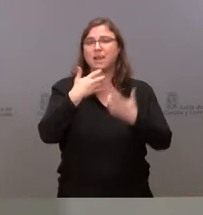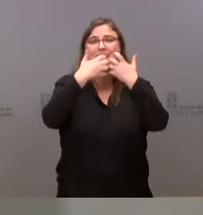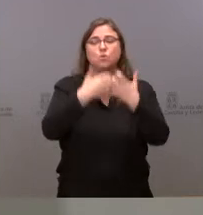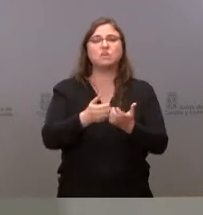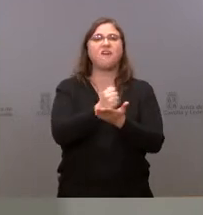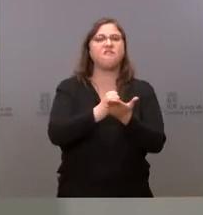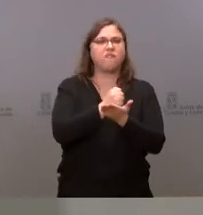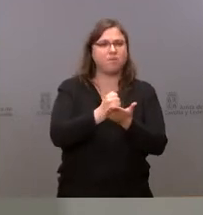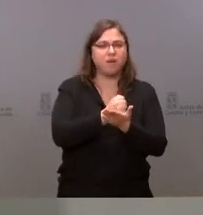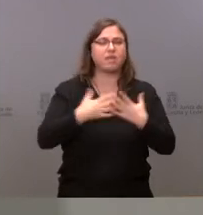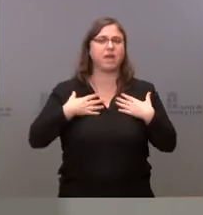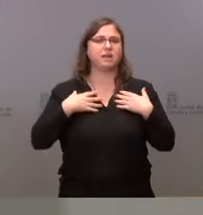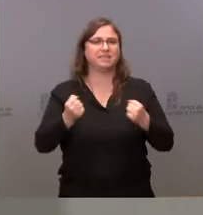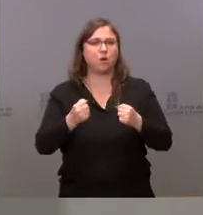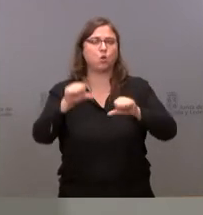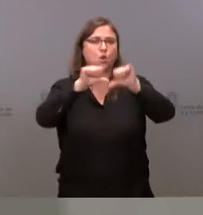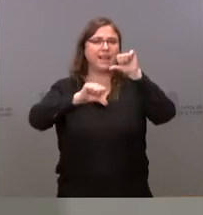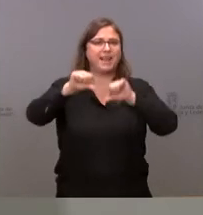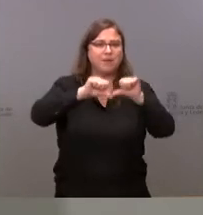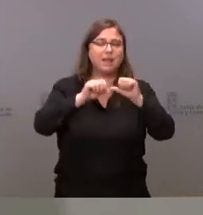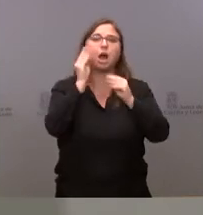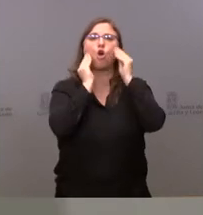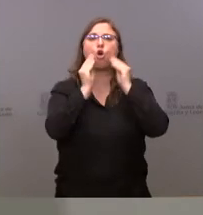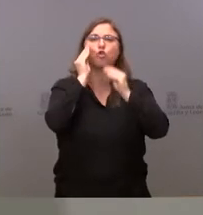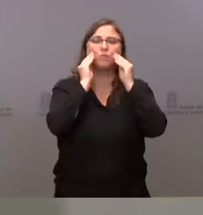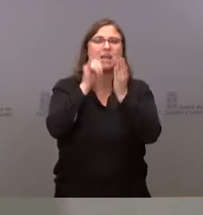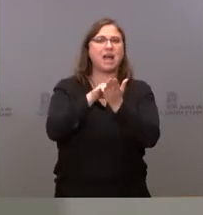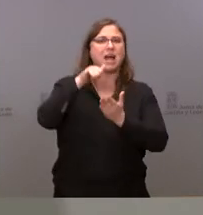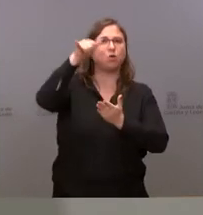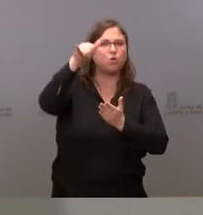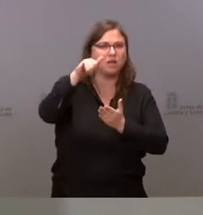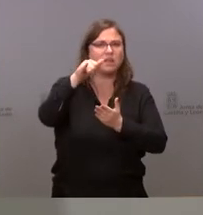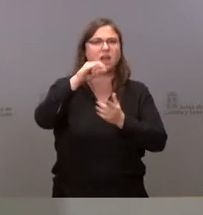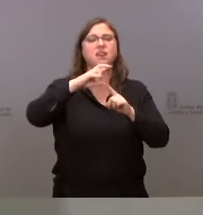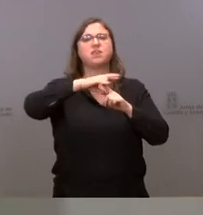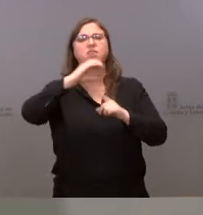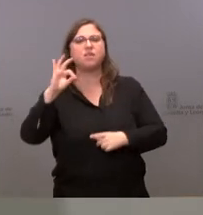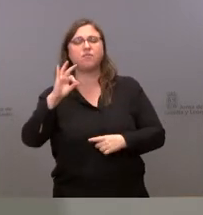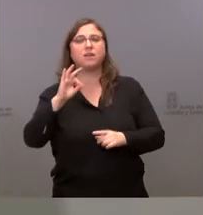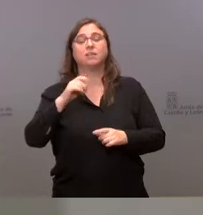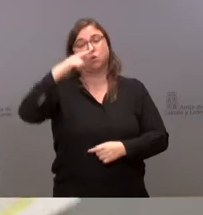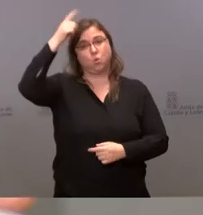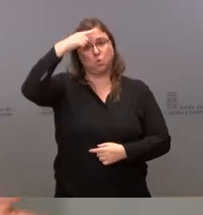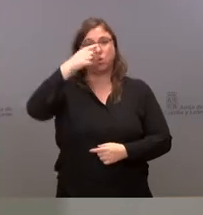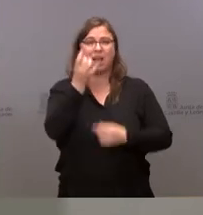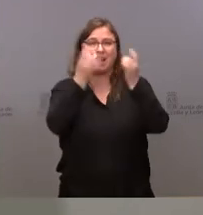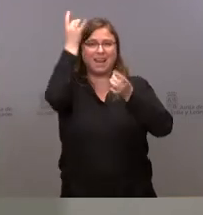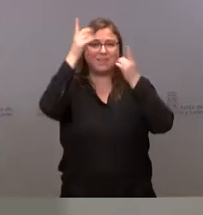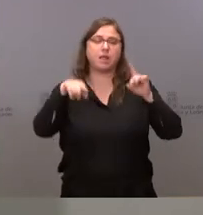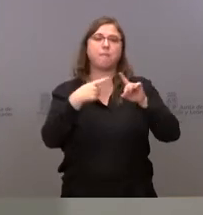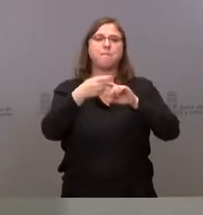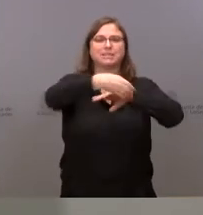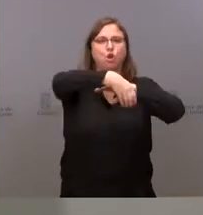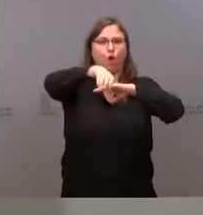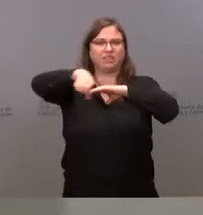farmacéutica, la salud, la química, los cosméticos, la aeronáutica, las TIC, las industrias culturales y creativas y la logística.